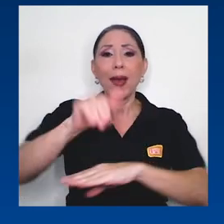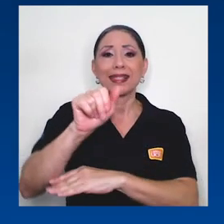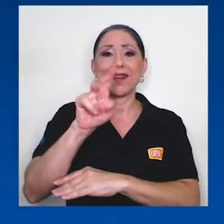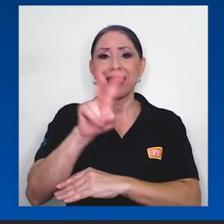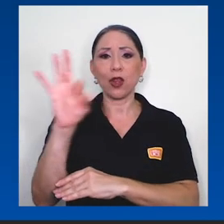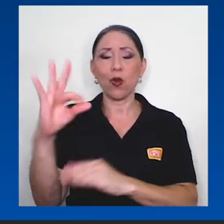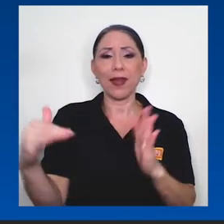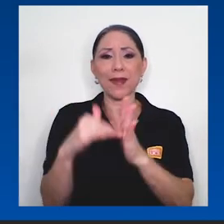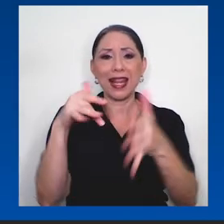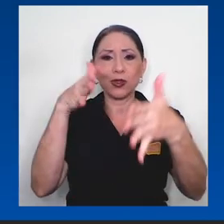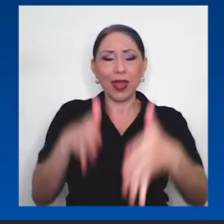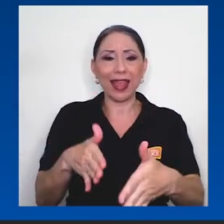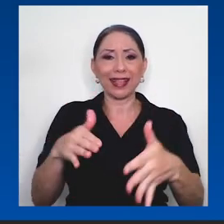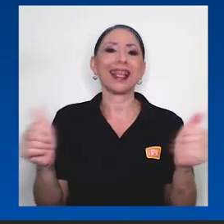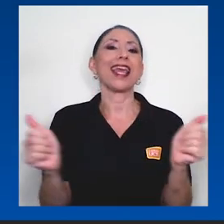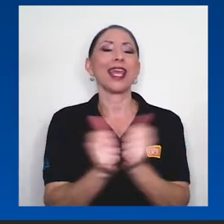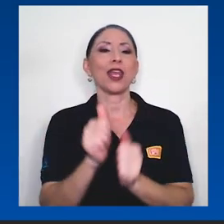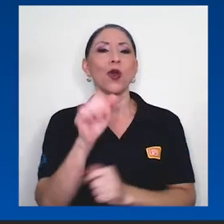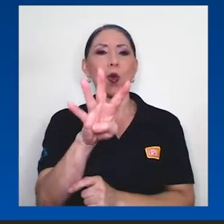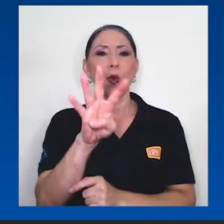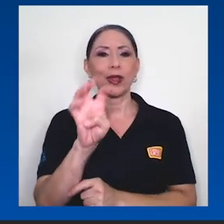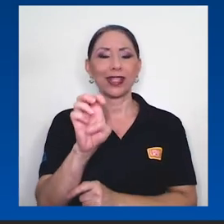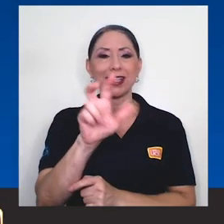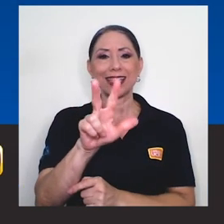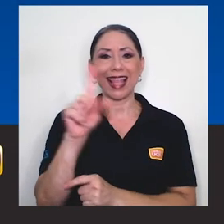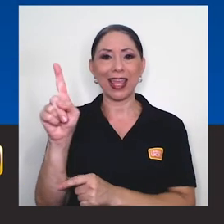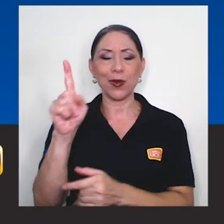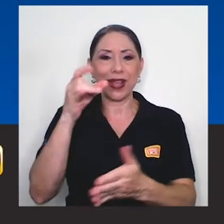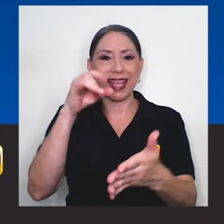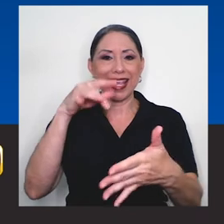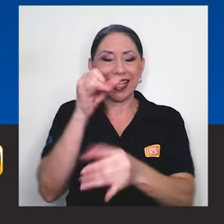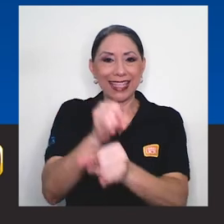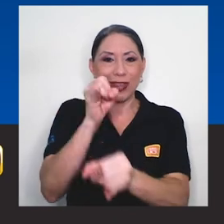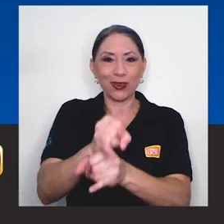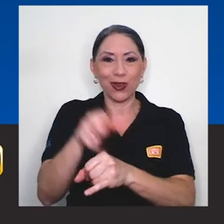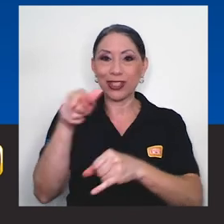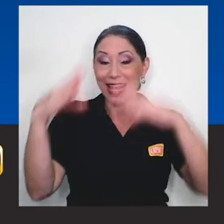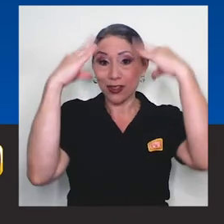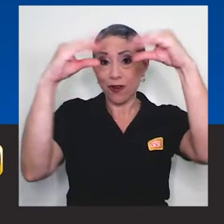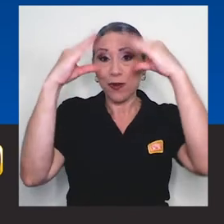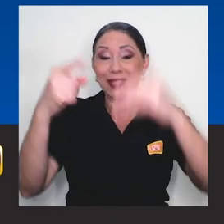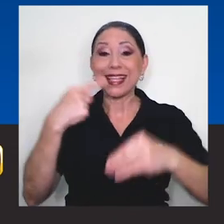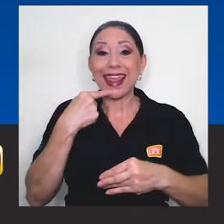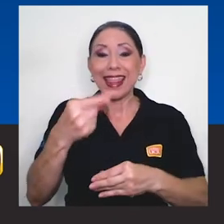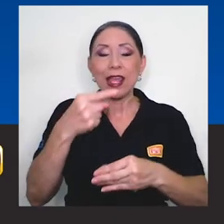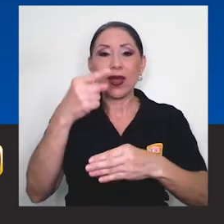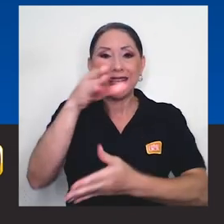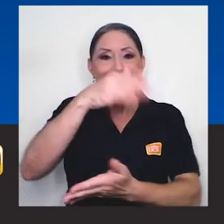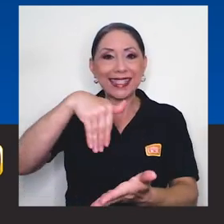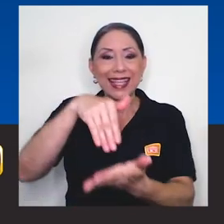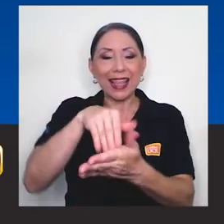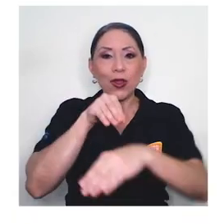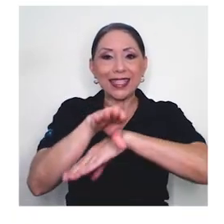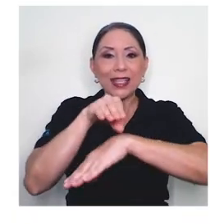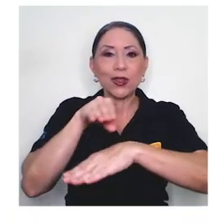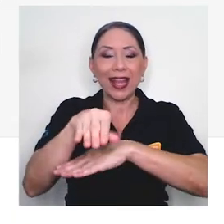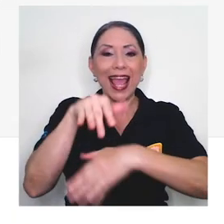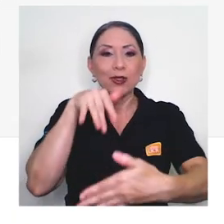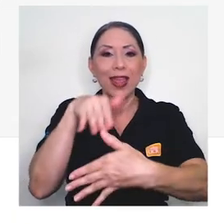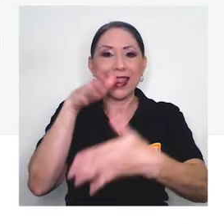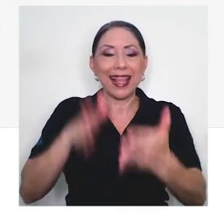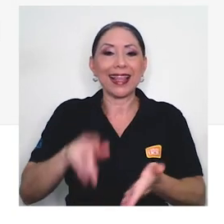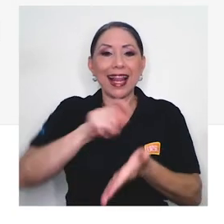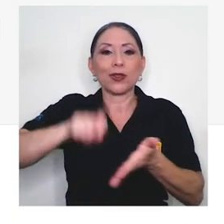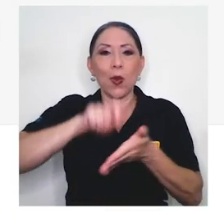estudiantes y con 431 instituciones, según datos suministrados por el Centro de Asesoría Estudiantil de la